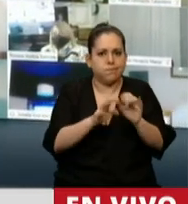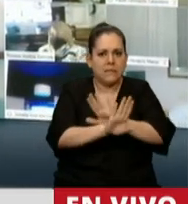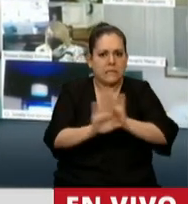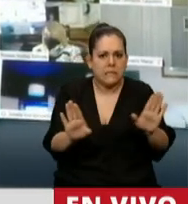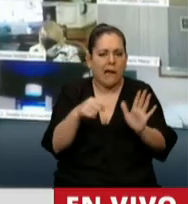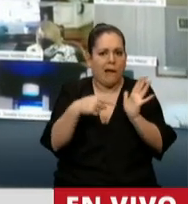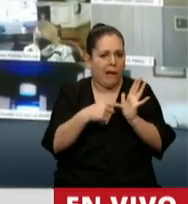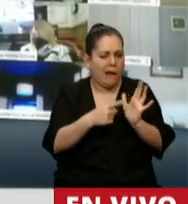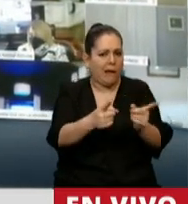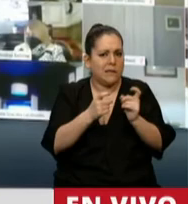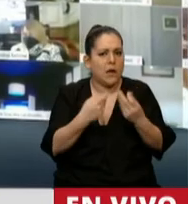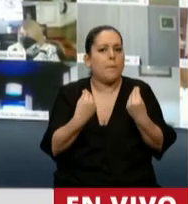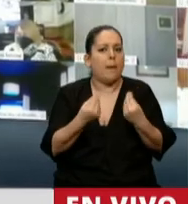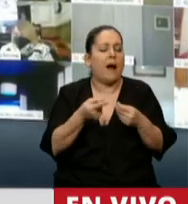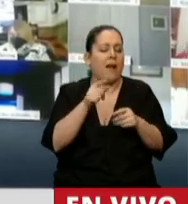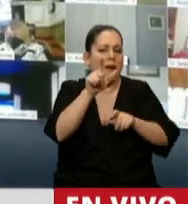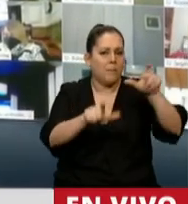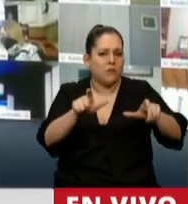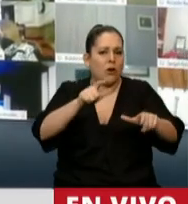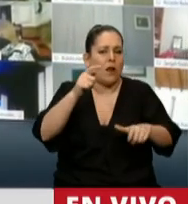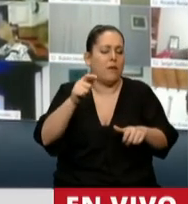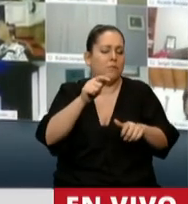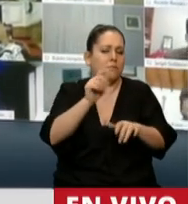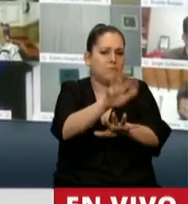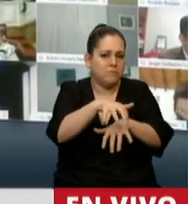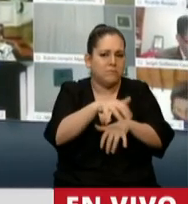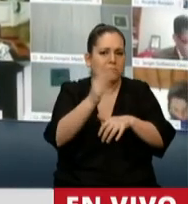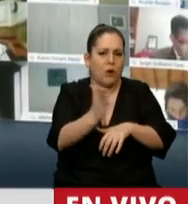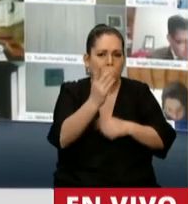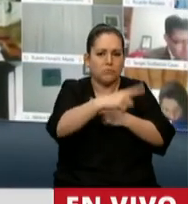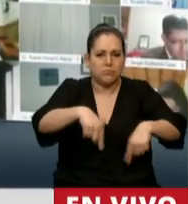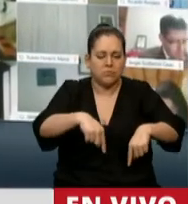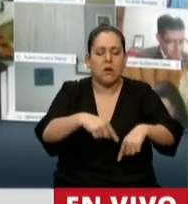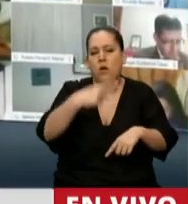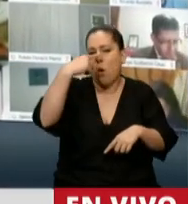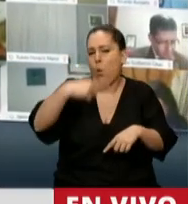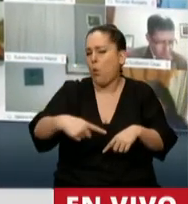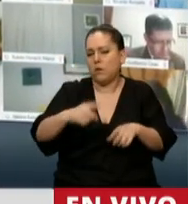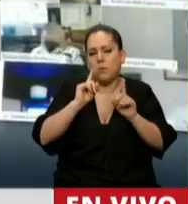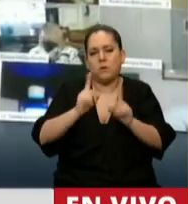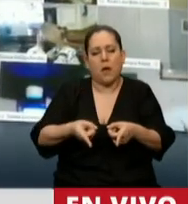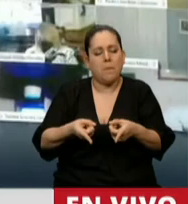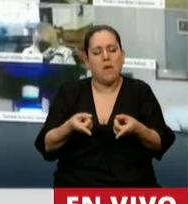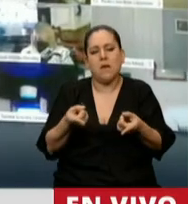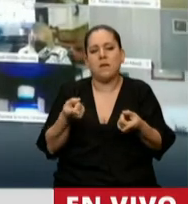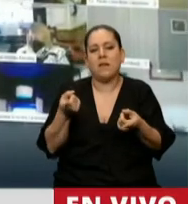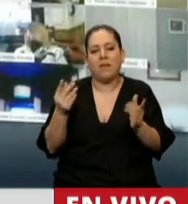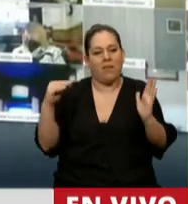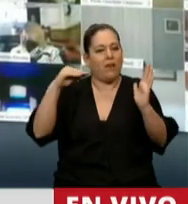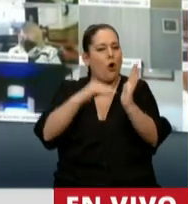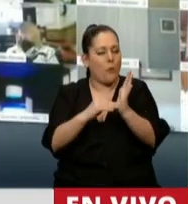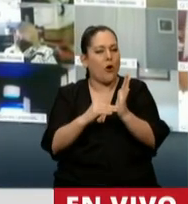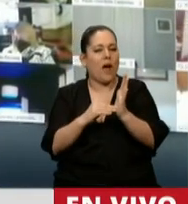necesario sobre todo para nuestros productores. Y por último, celebramos que se haya incorporado